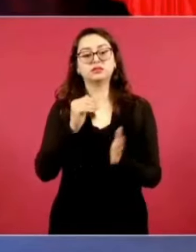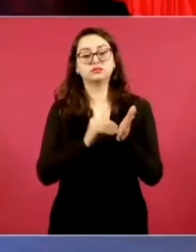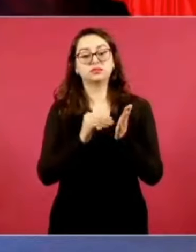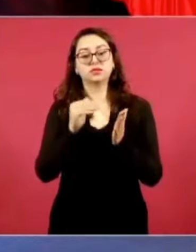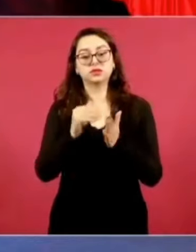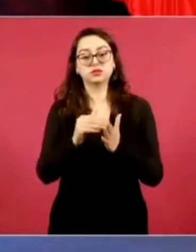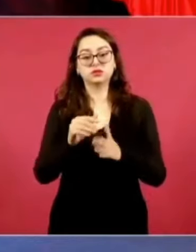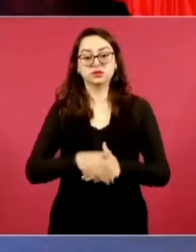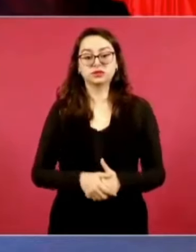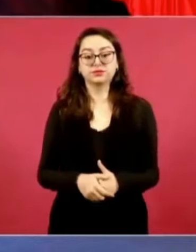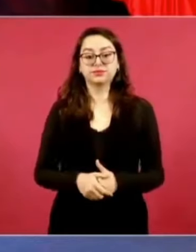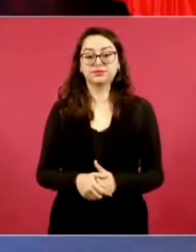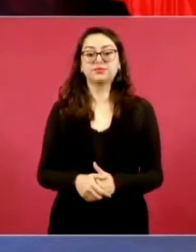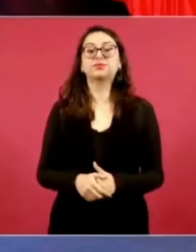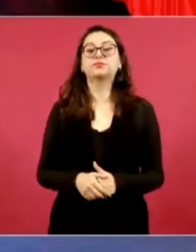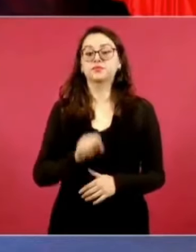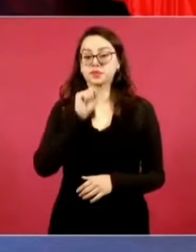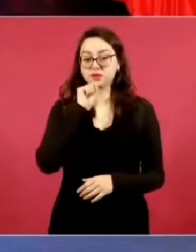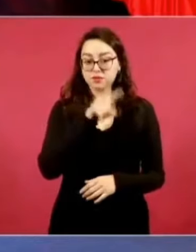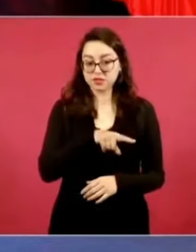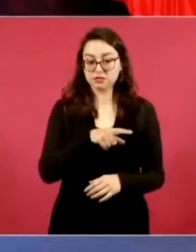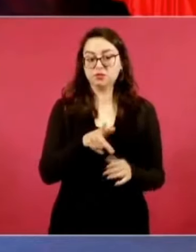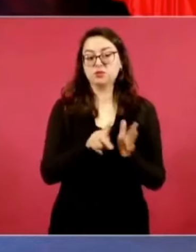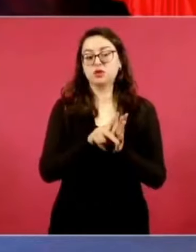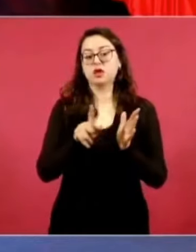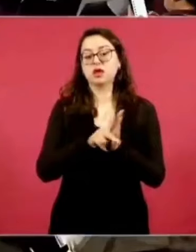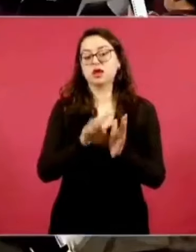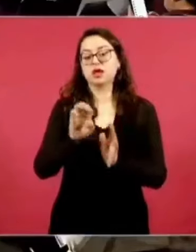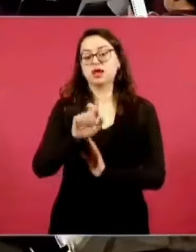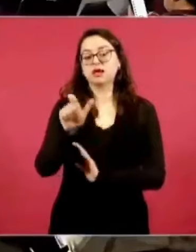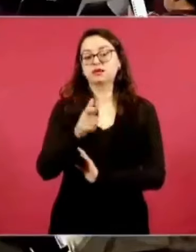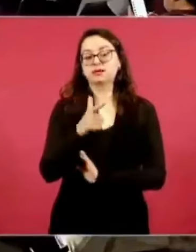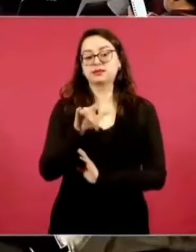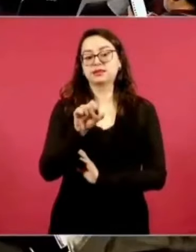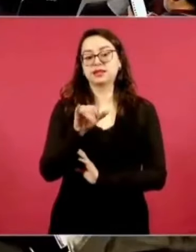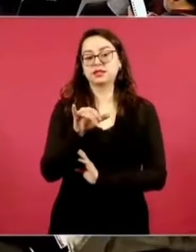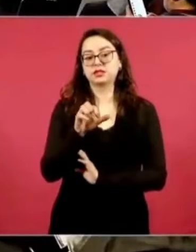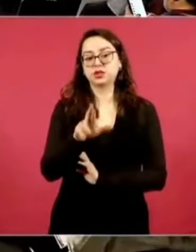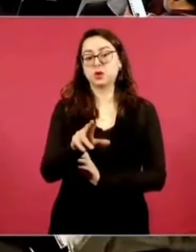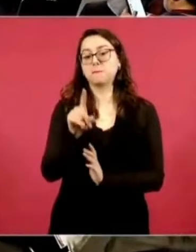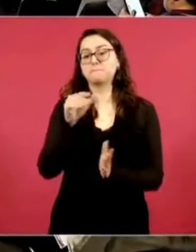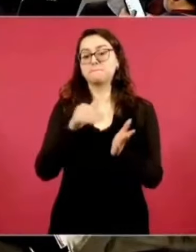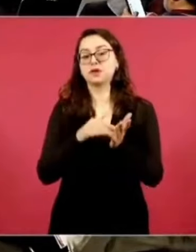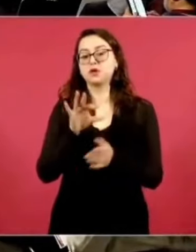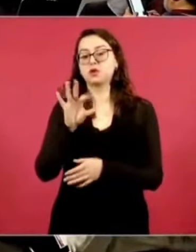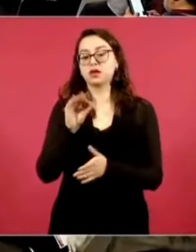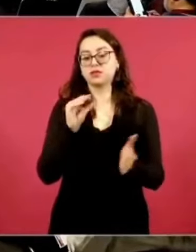Excélsior, también de Olegario, mil cuarenta millones.